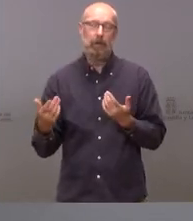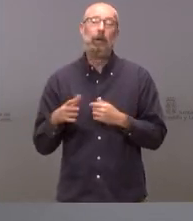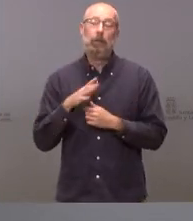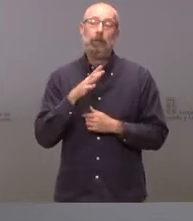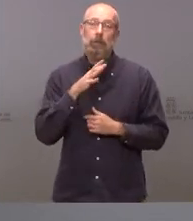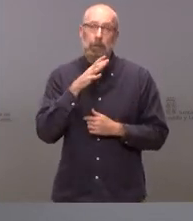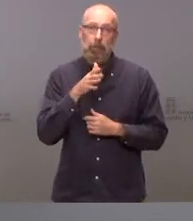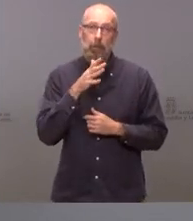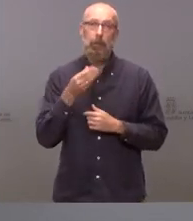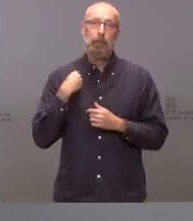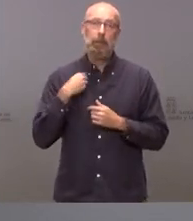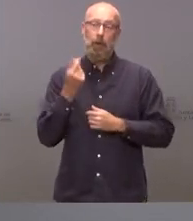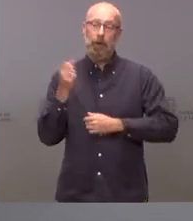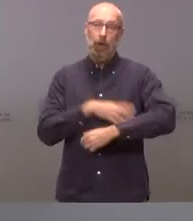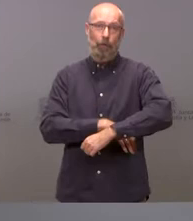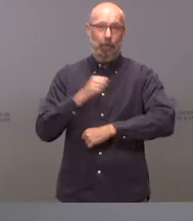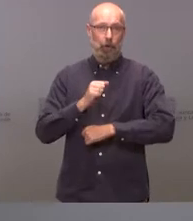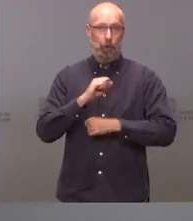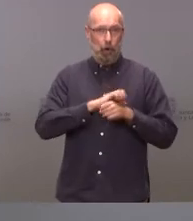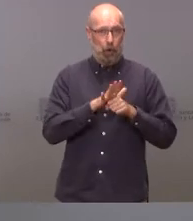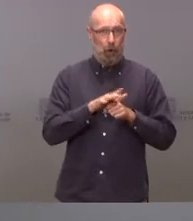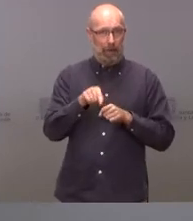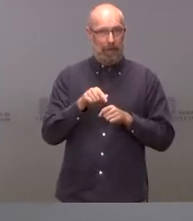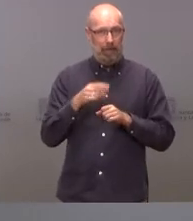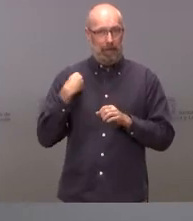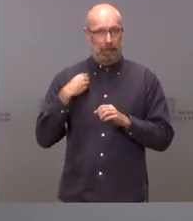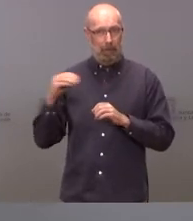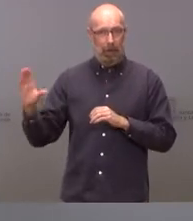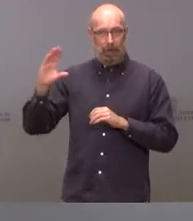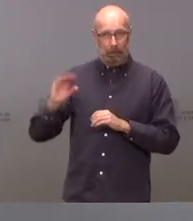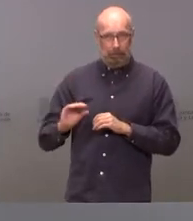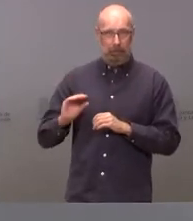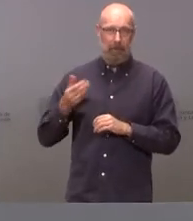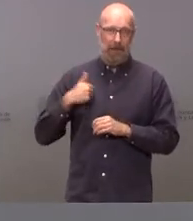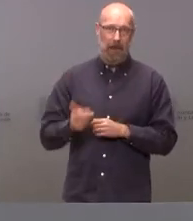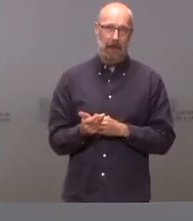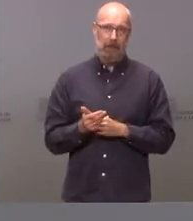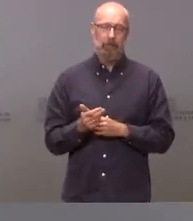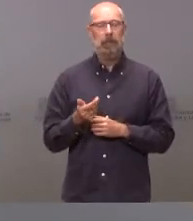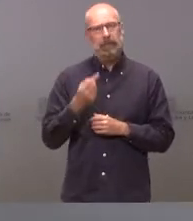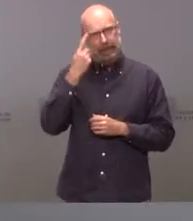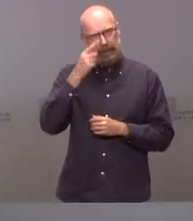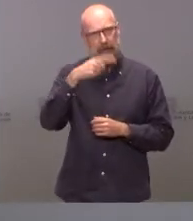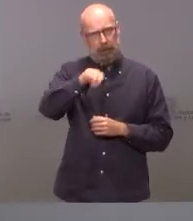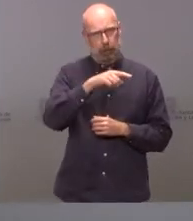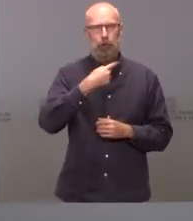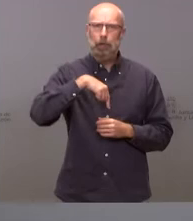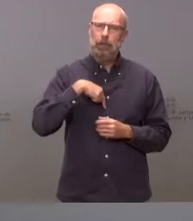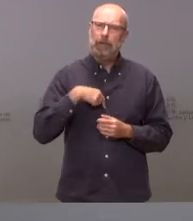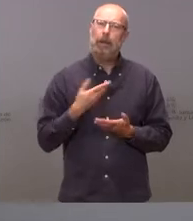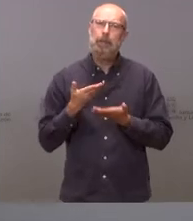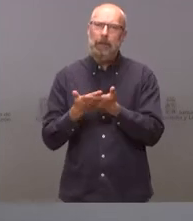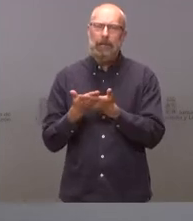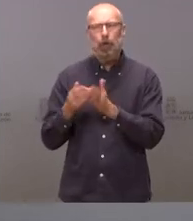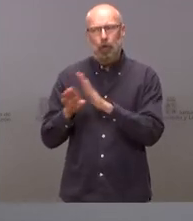del fondo COVID, que ustedes también conocen, que habíamos reiterado en varias ocasiones la necesidad de su mantenimiento